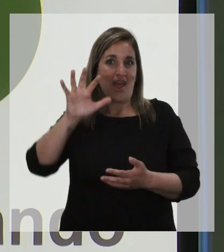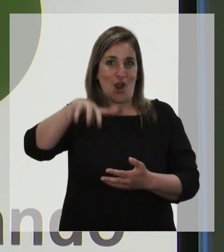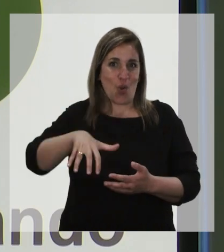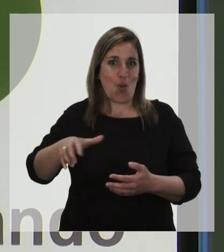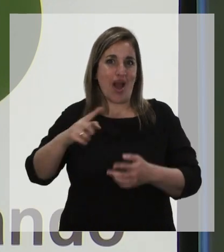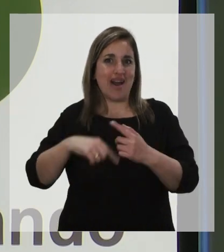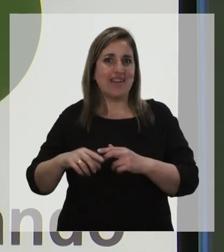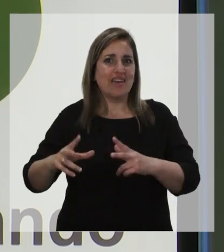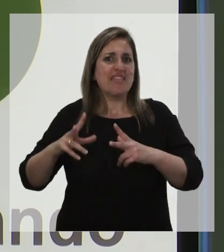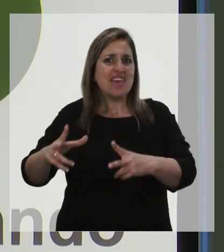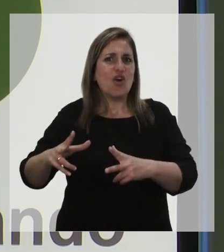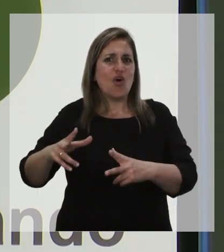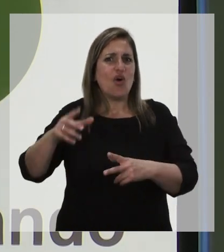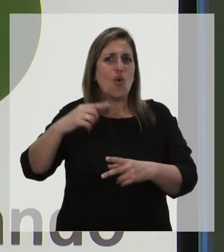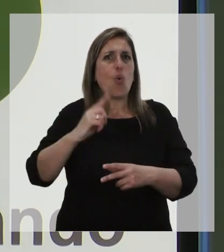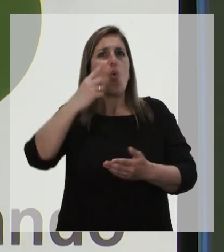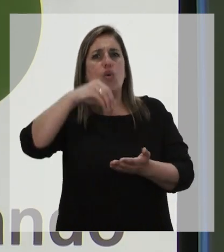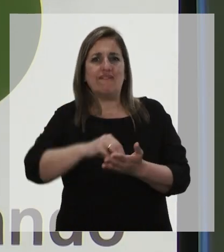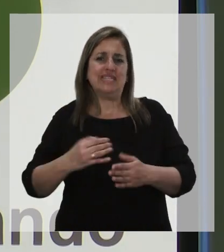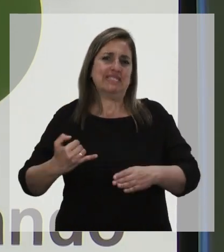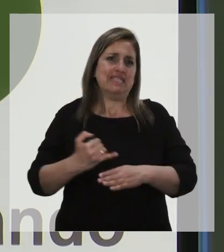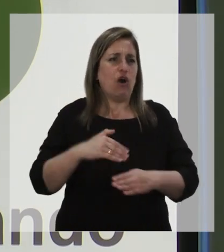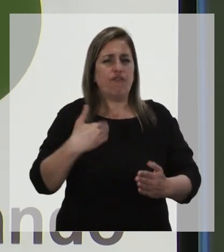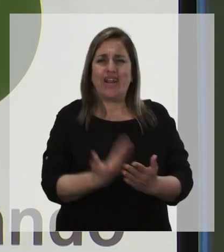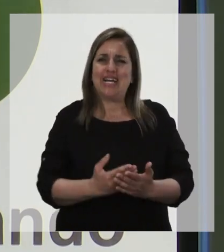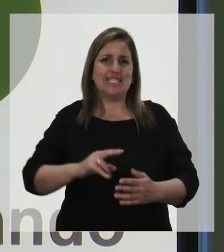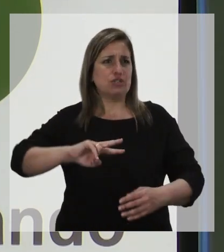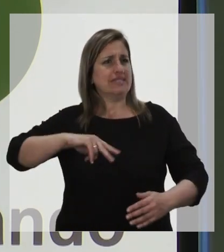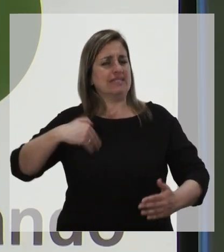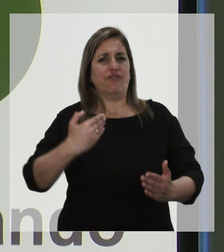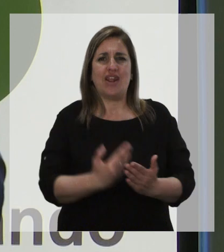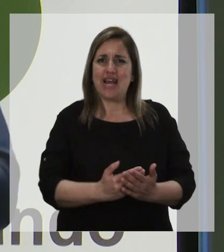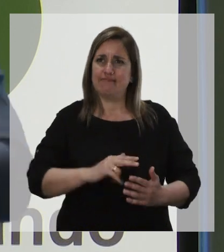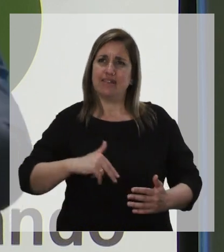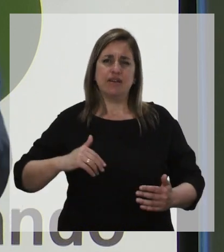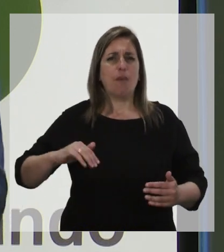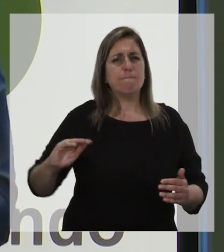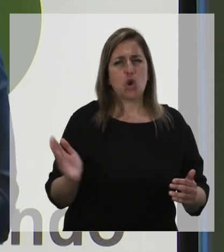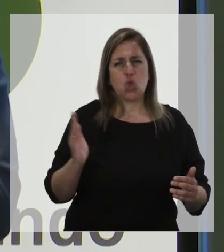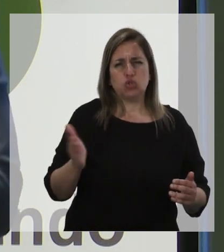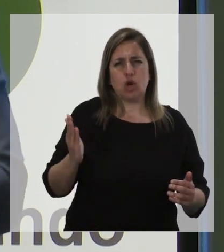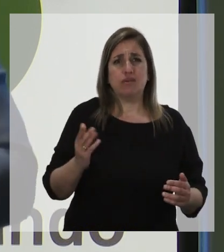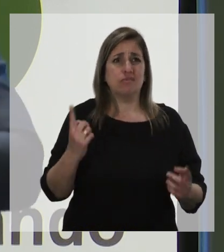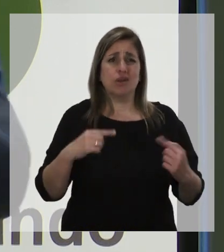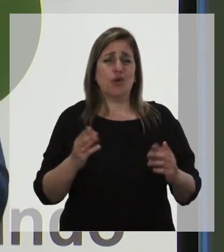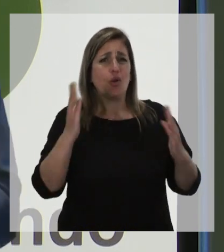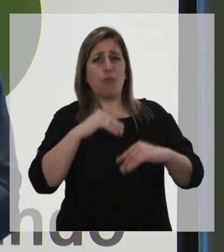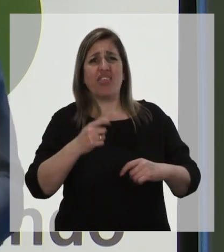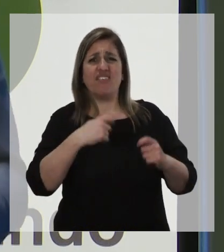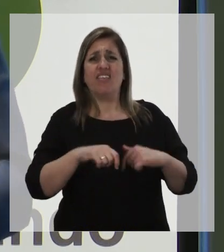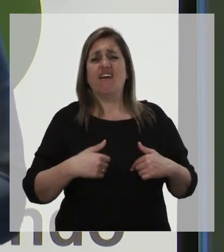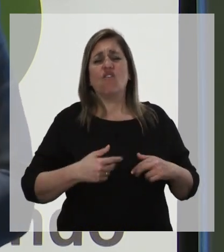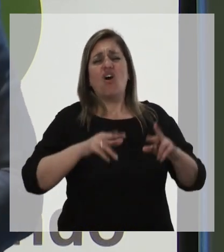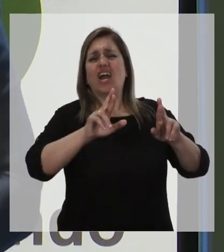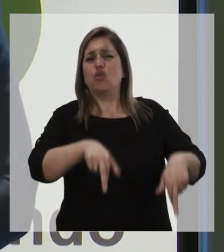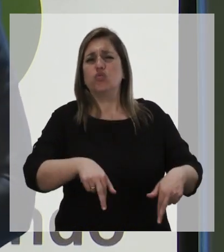me imagino para ese emprendedor que una vez no le da, que dos veces no le da, que llegó una buena producción, que no puede vender y que dice yo